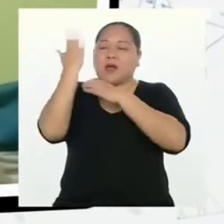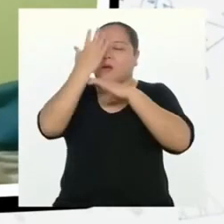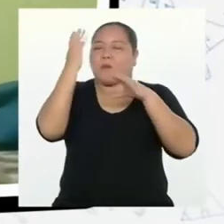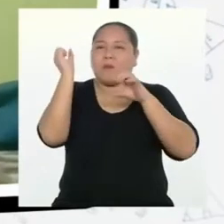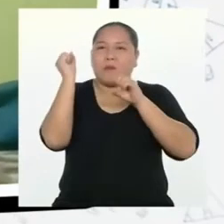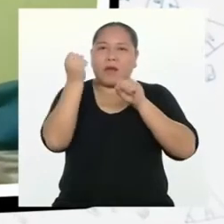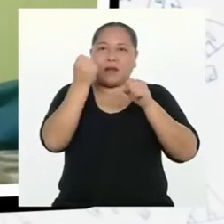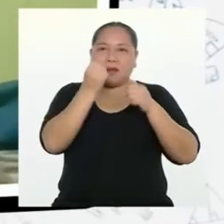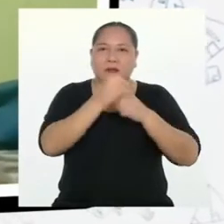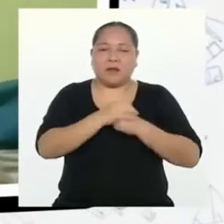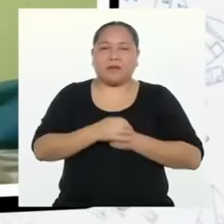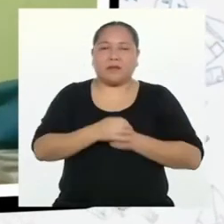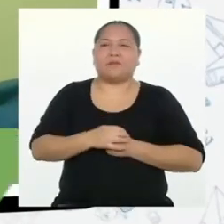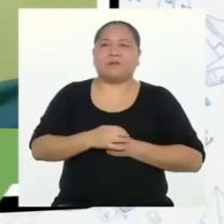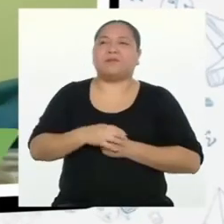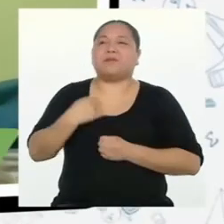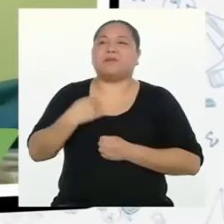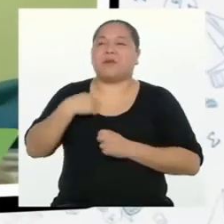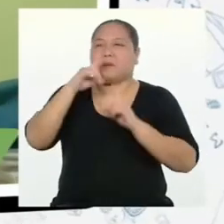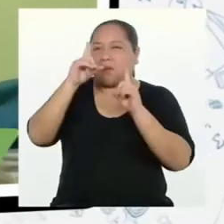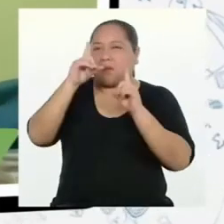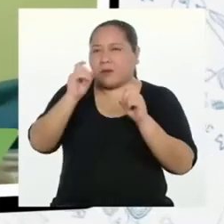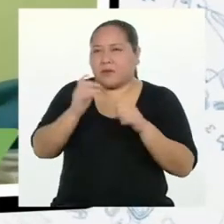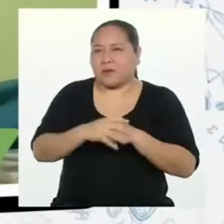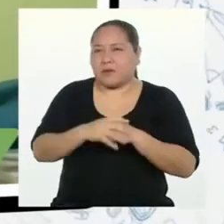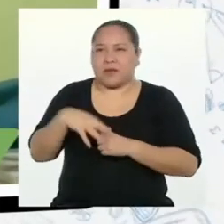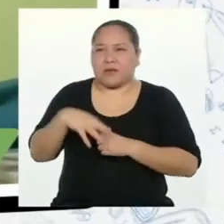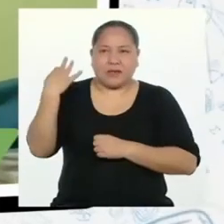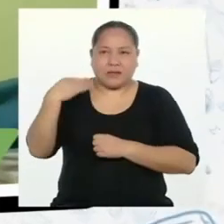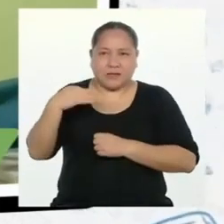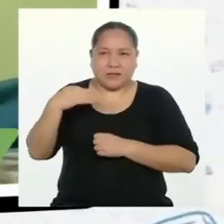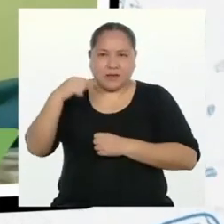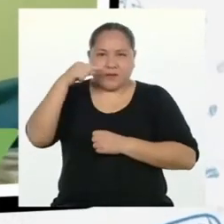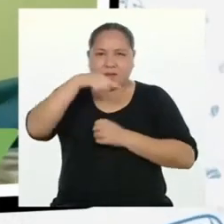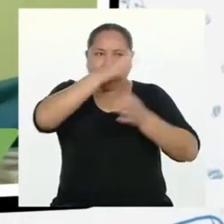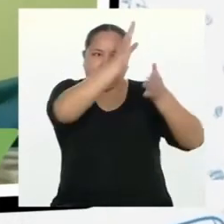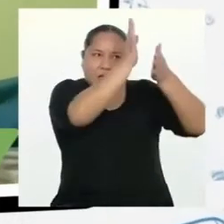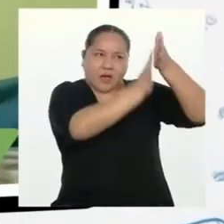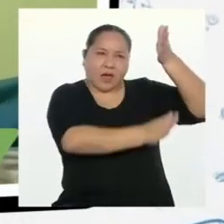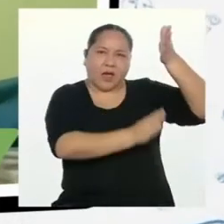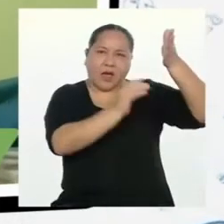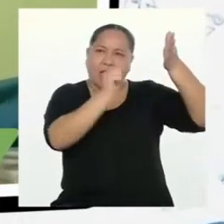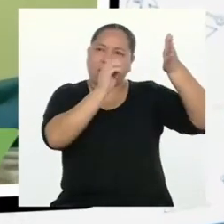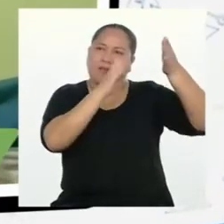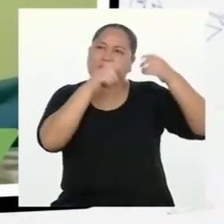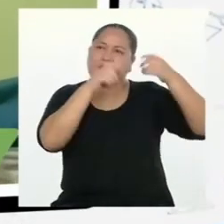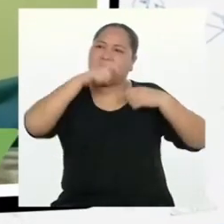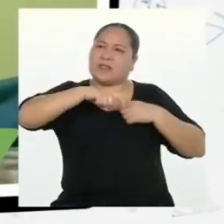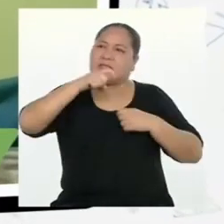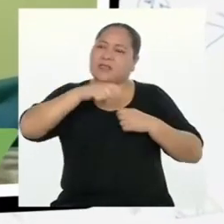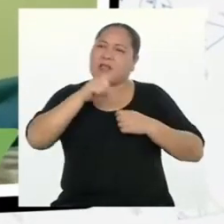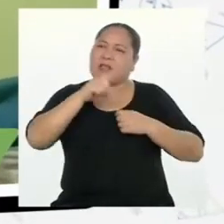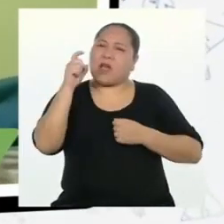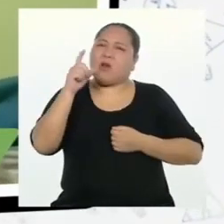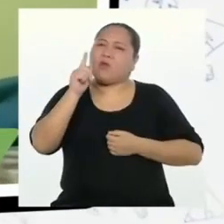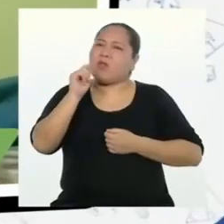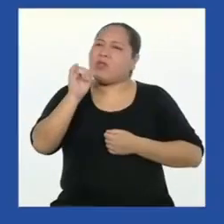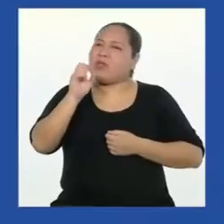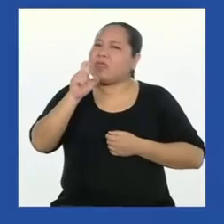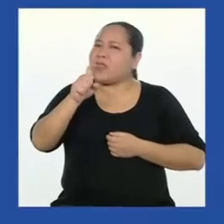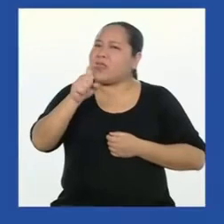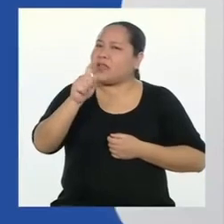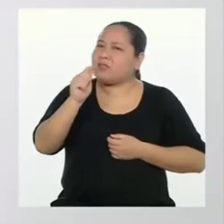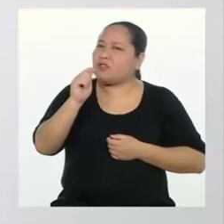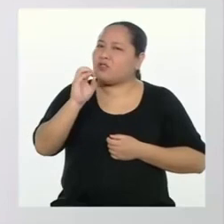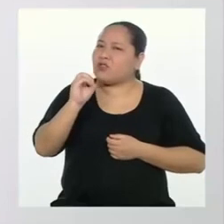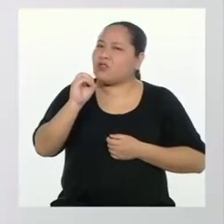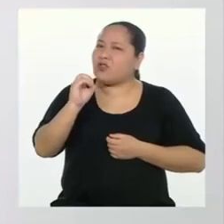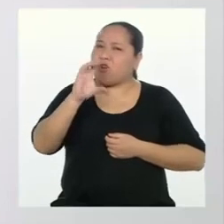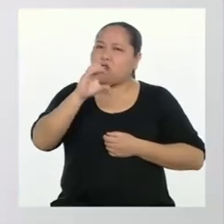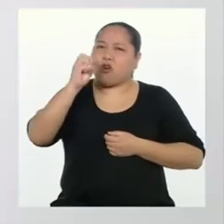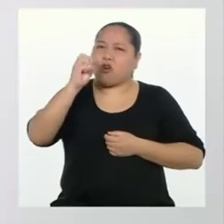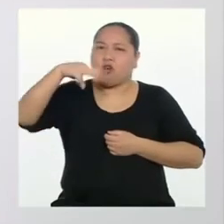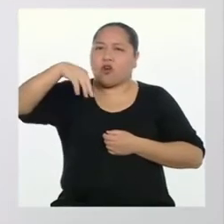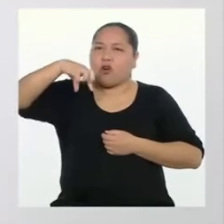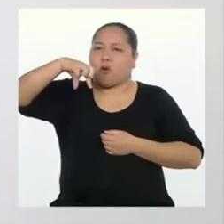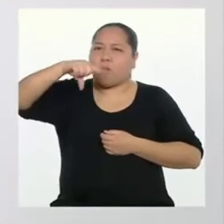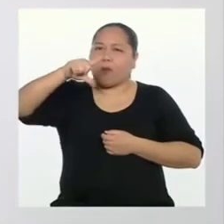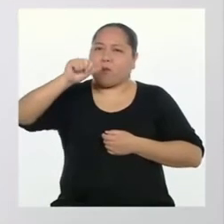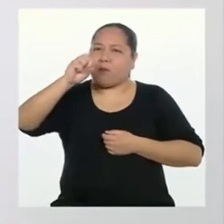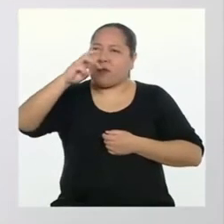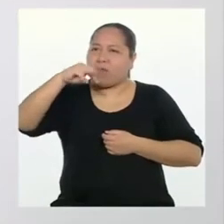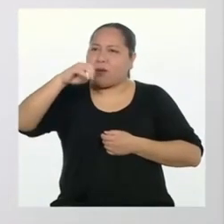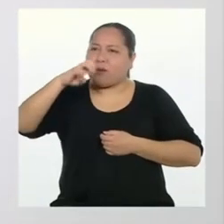Martín. Y mi pregunta es, ¿siempre los afiches necesitan un texto complementario? No.